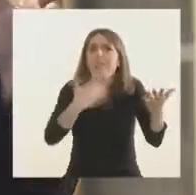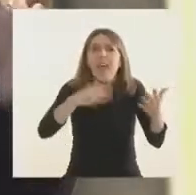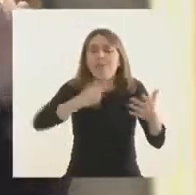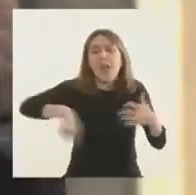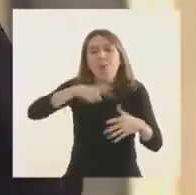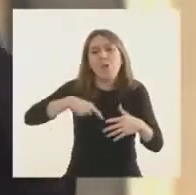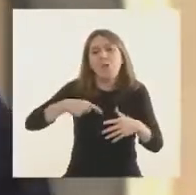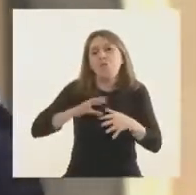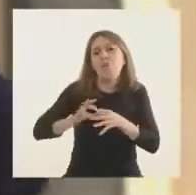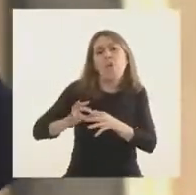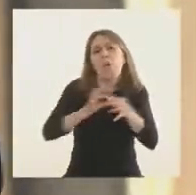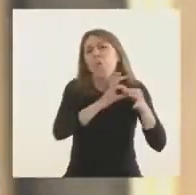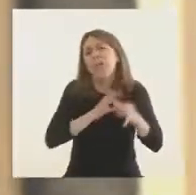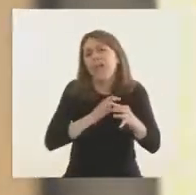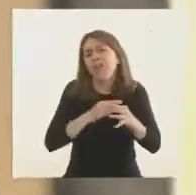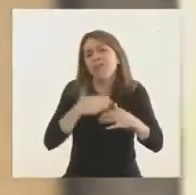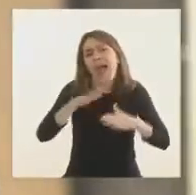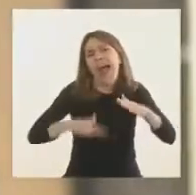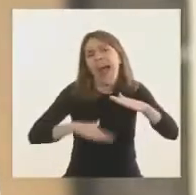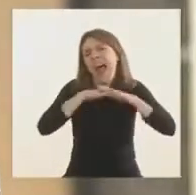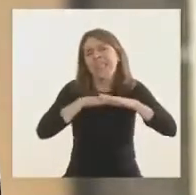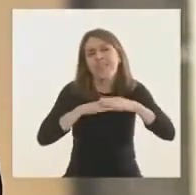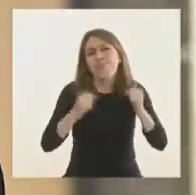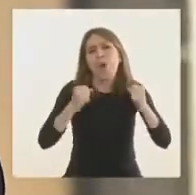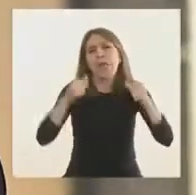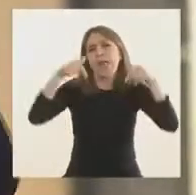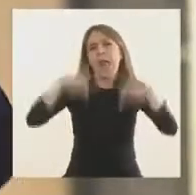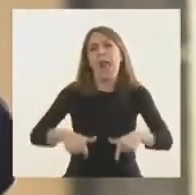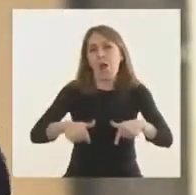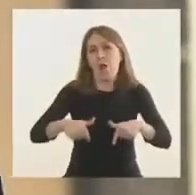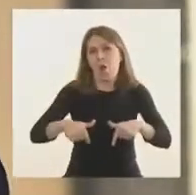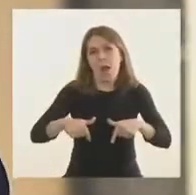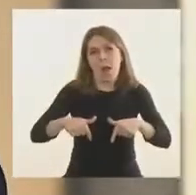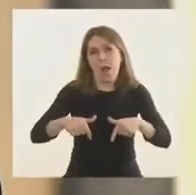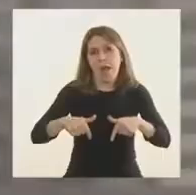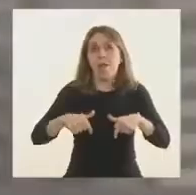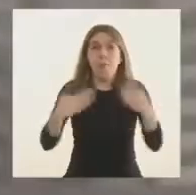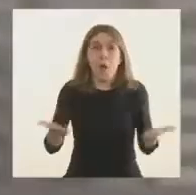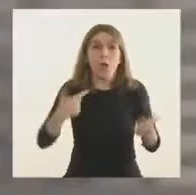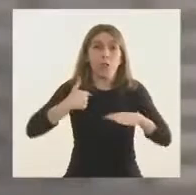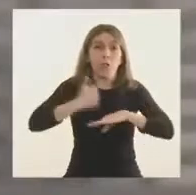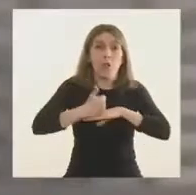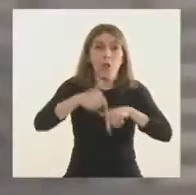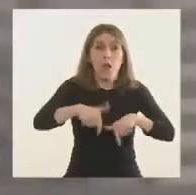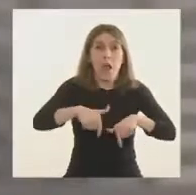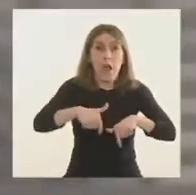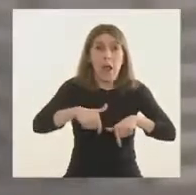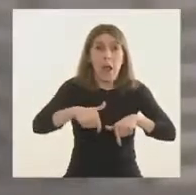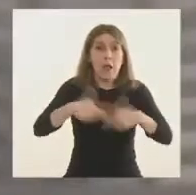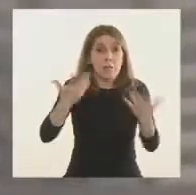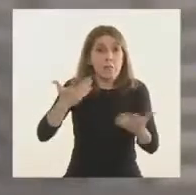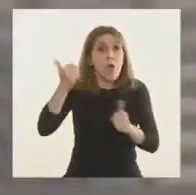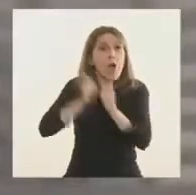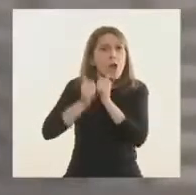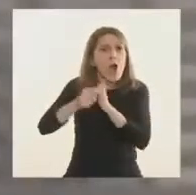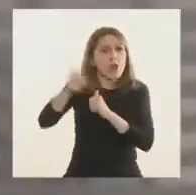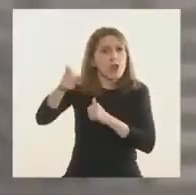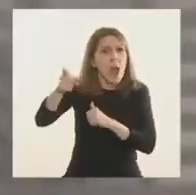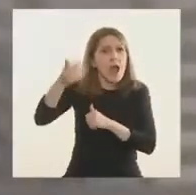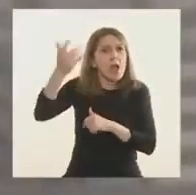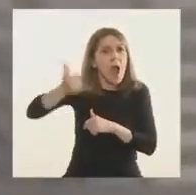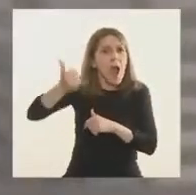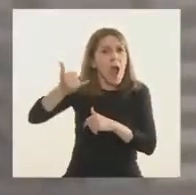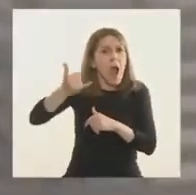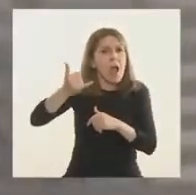nunca. Más unidos que nunca. Y por eso estoy acá. Rosario tiene además, en este momento,